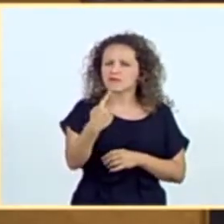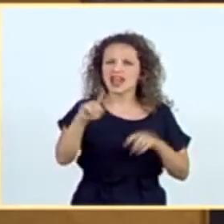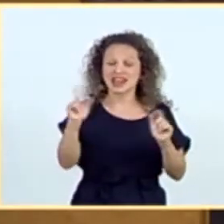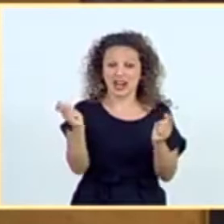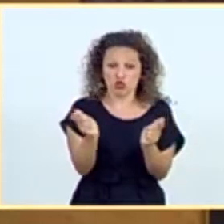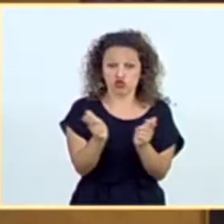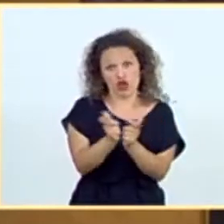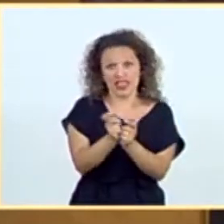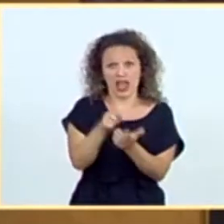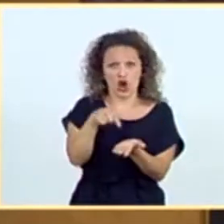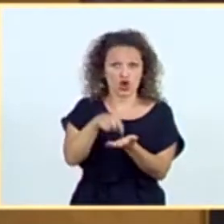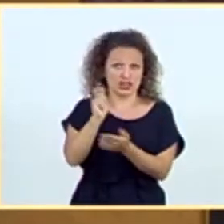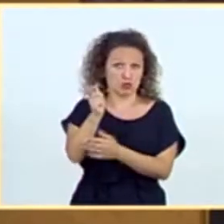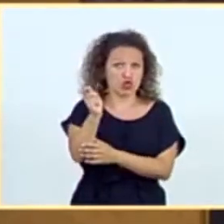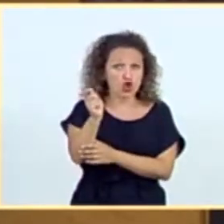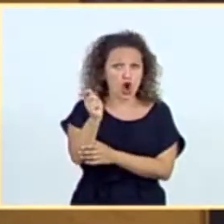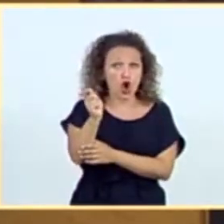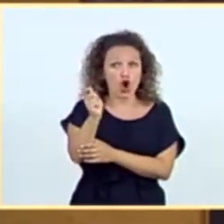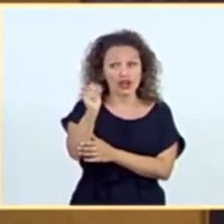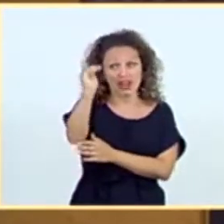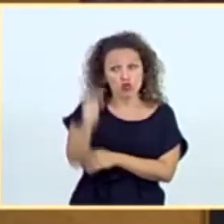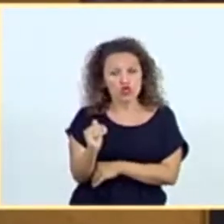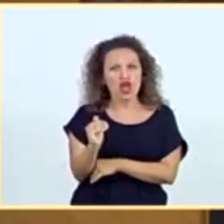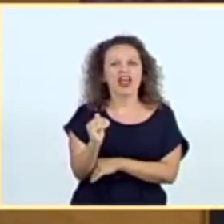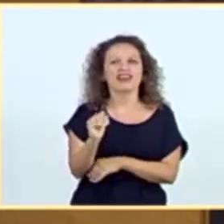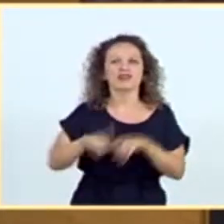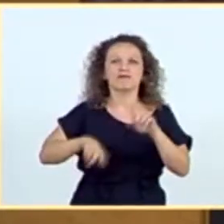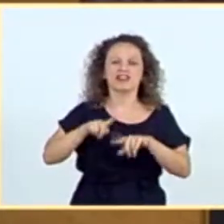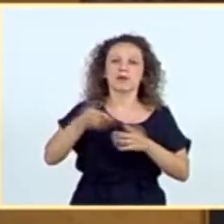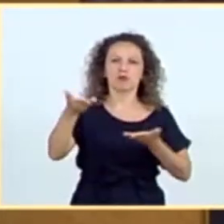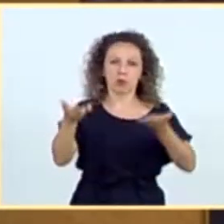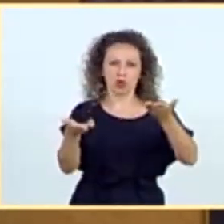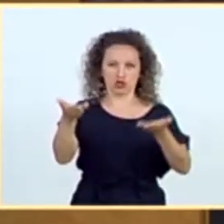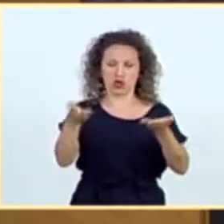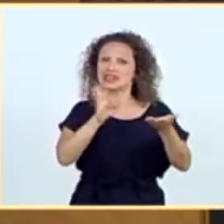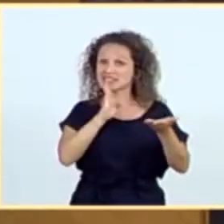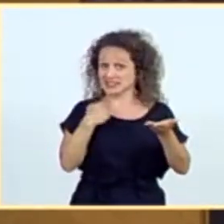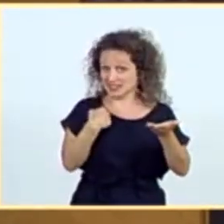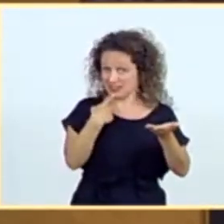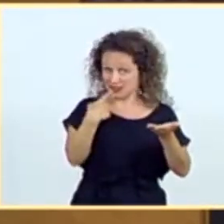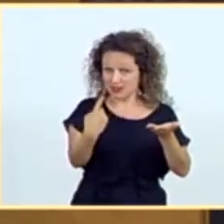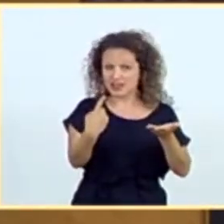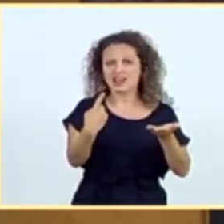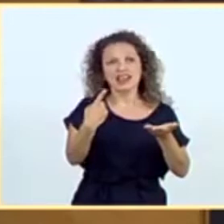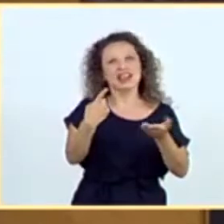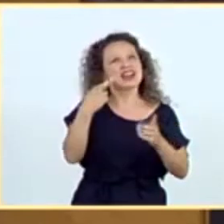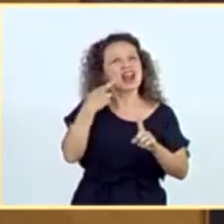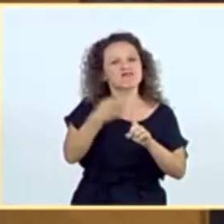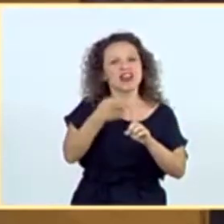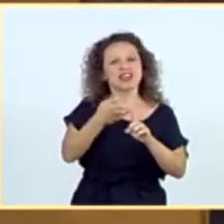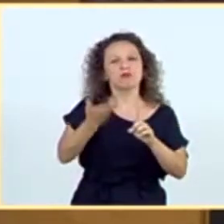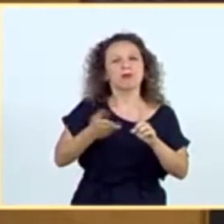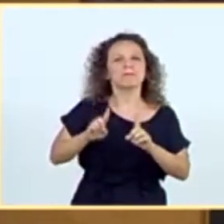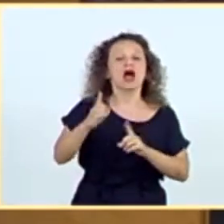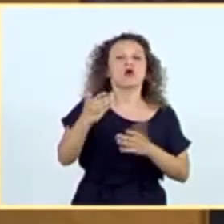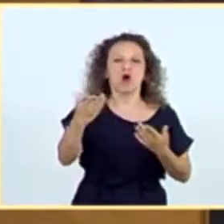contribución será proporcional, como le digo, y tendrá como referencias más importantes la excepción,